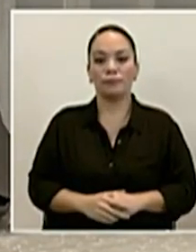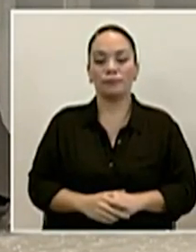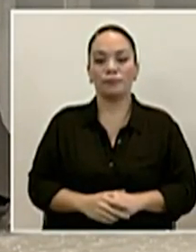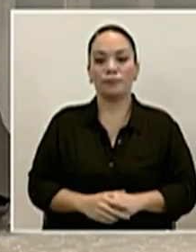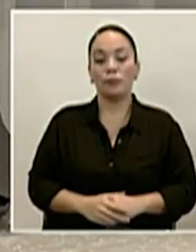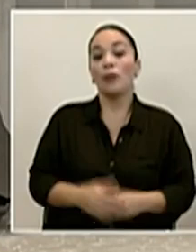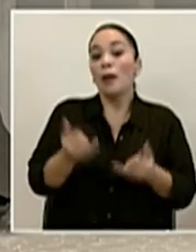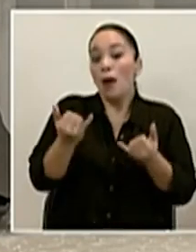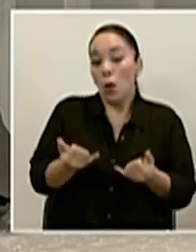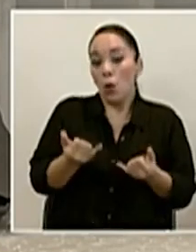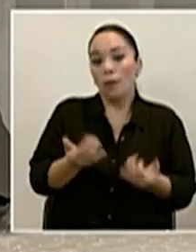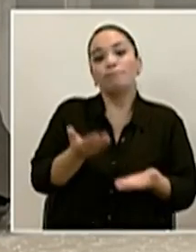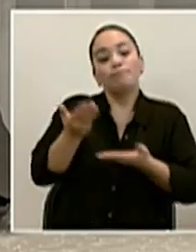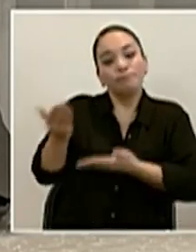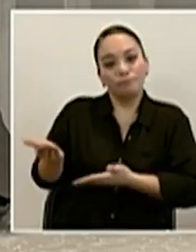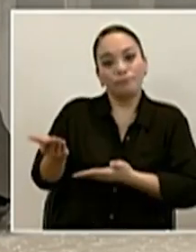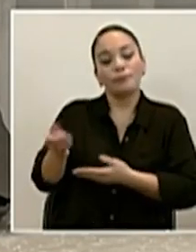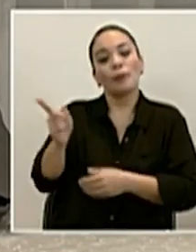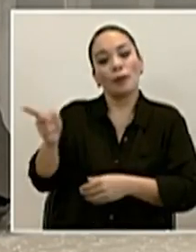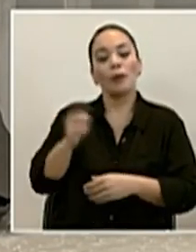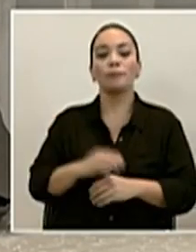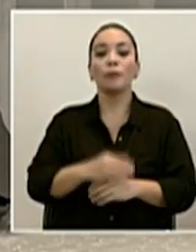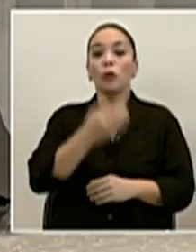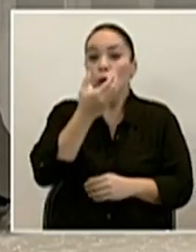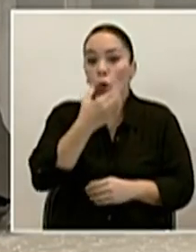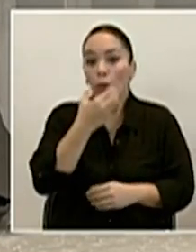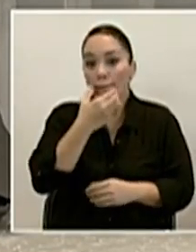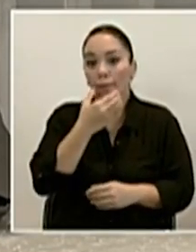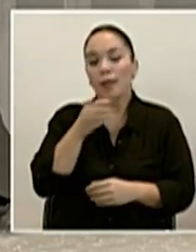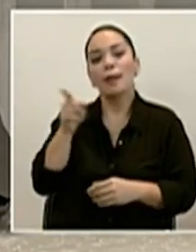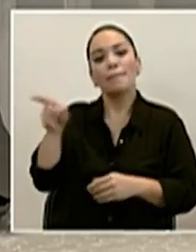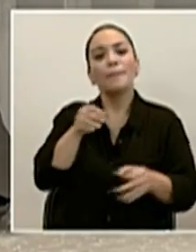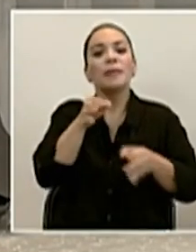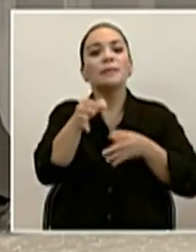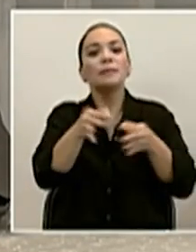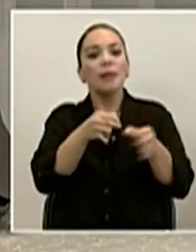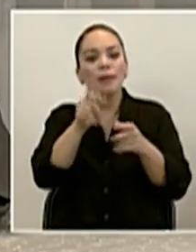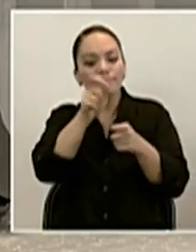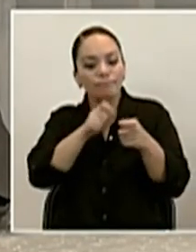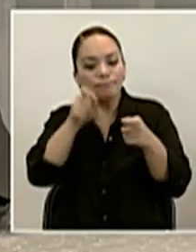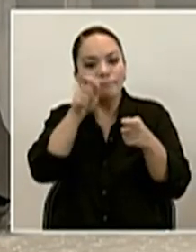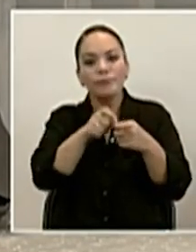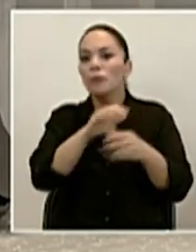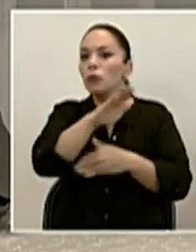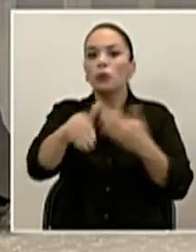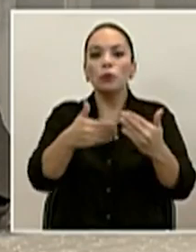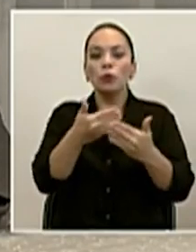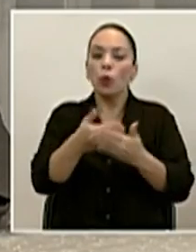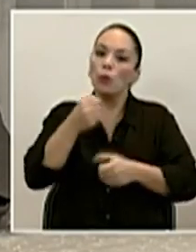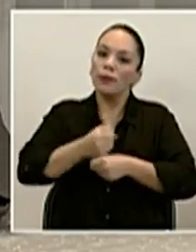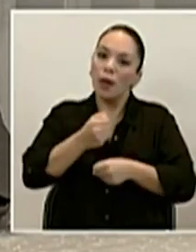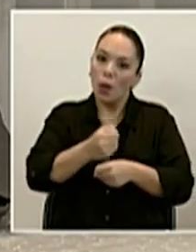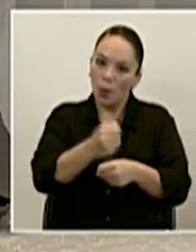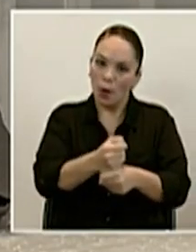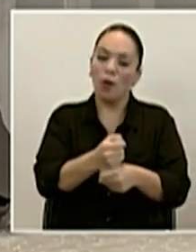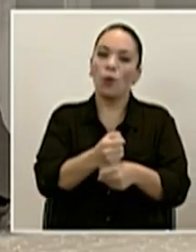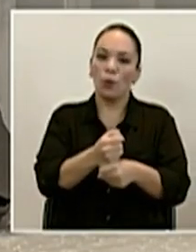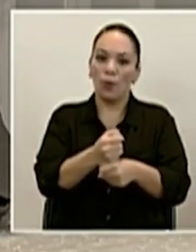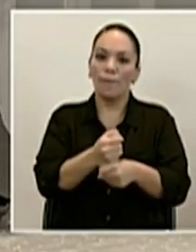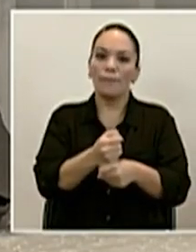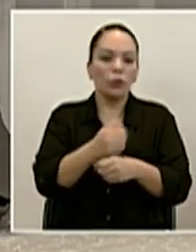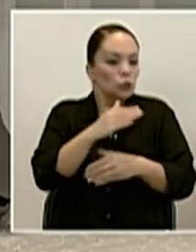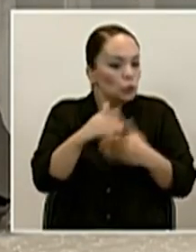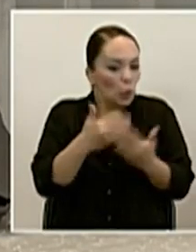que el doctor Román Macaya pueda explicar el detalle de toda la operación que se llevó adelante,